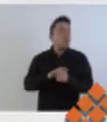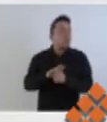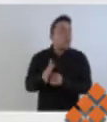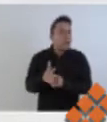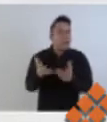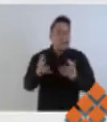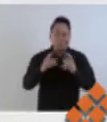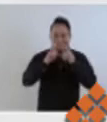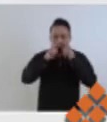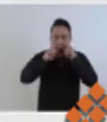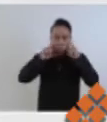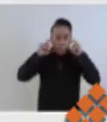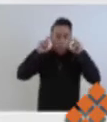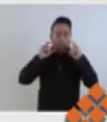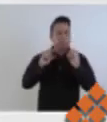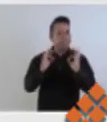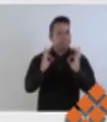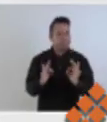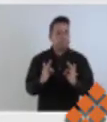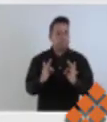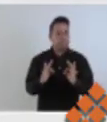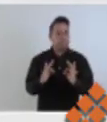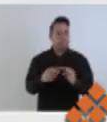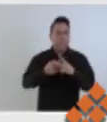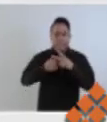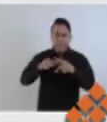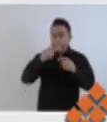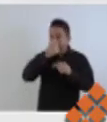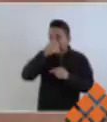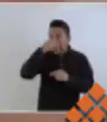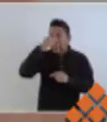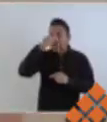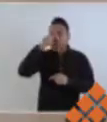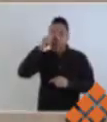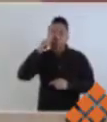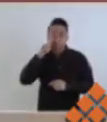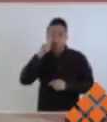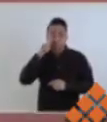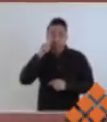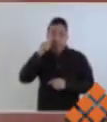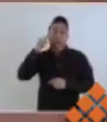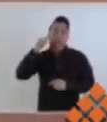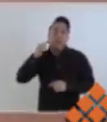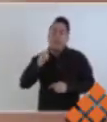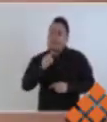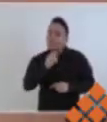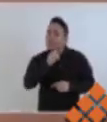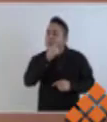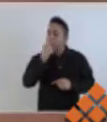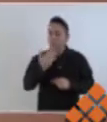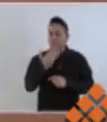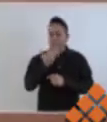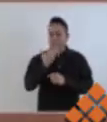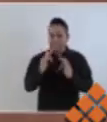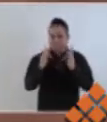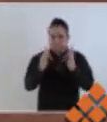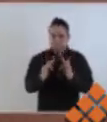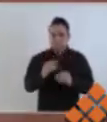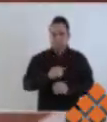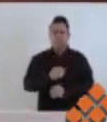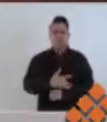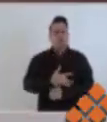el cubrebocas, desde la nariz hasta la barbilla.